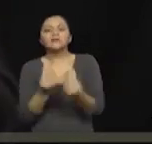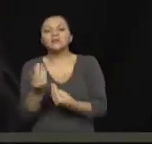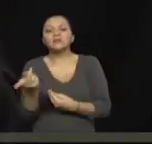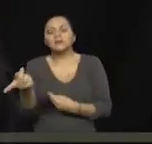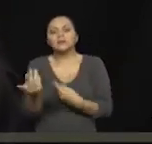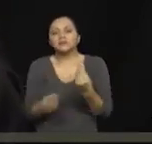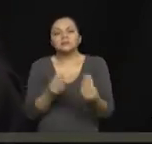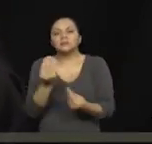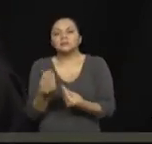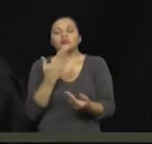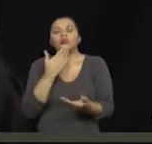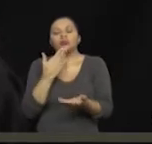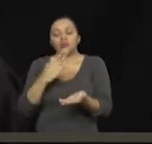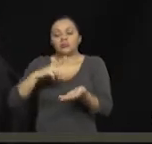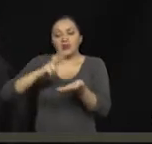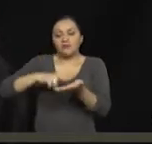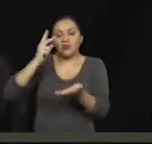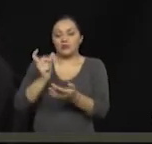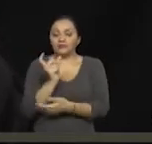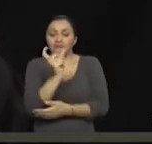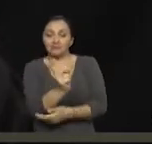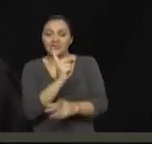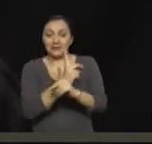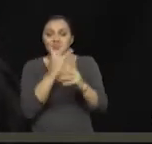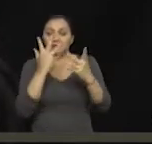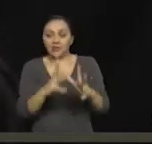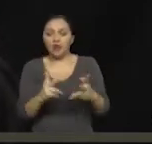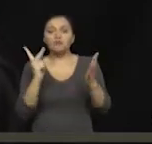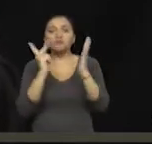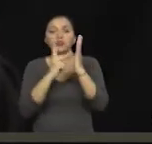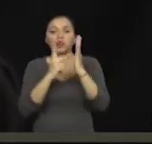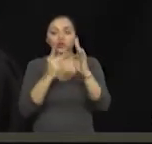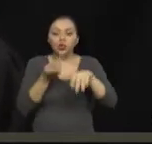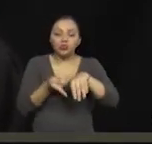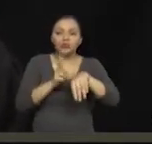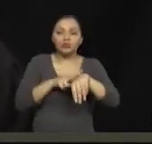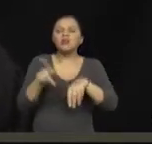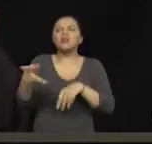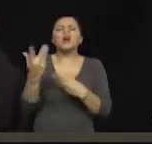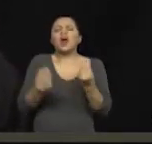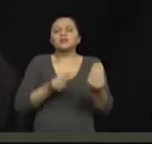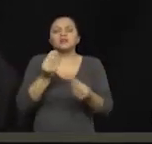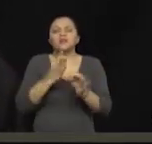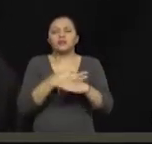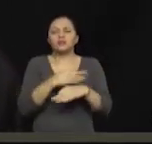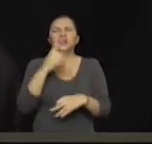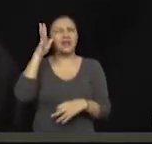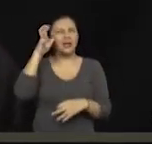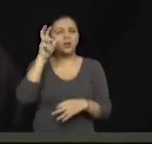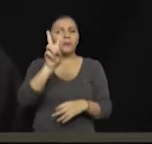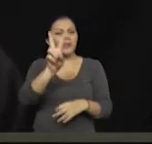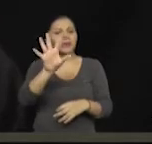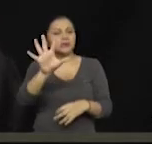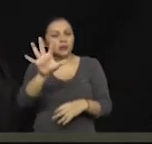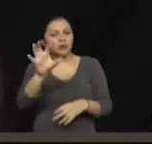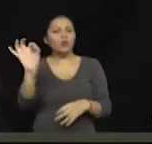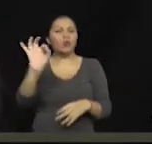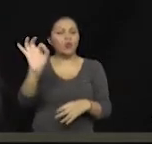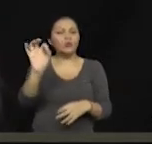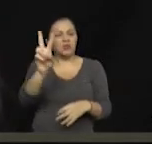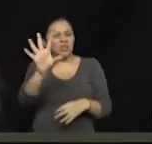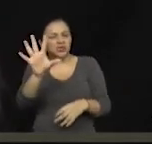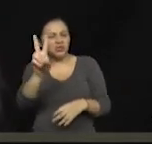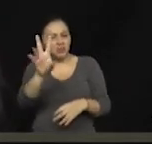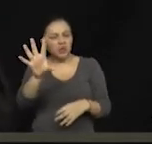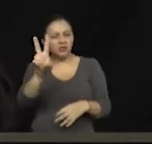para proceder a dar un puntaje que establecemos, que sabemos que son, creo, puntos que debe cumplir uno para tener un